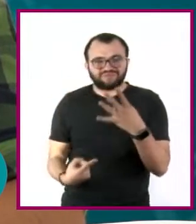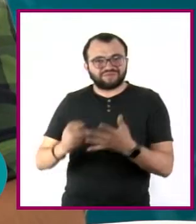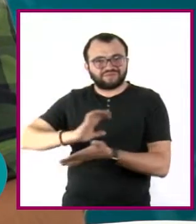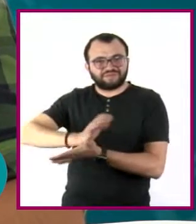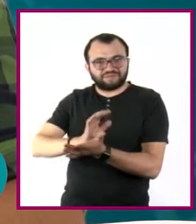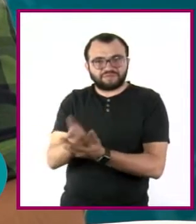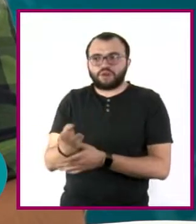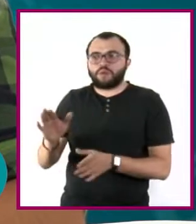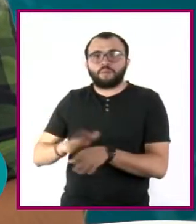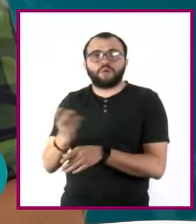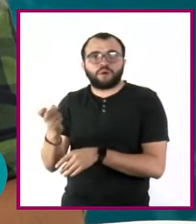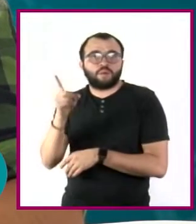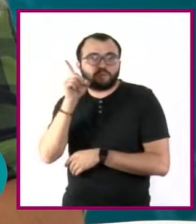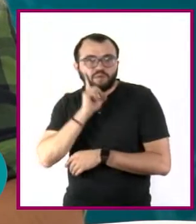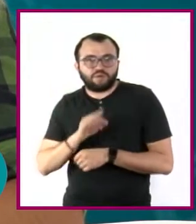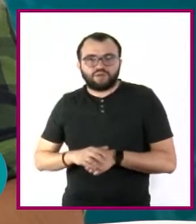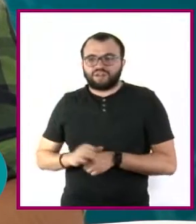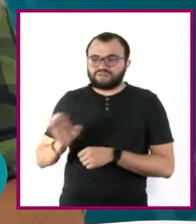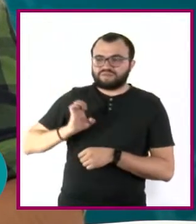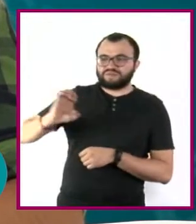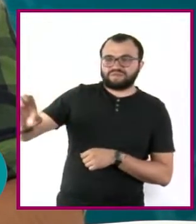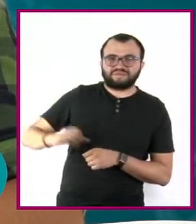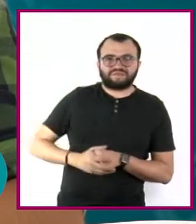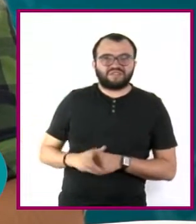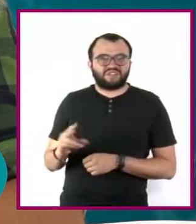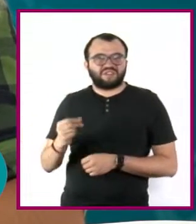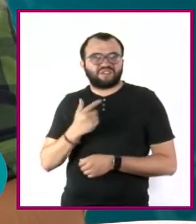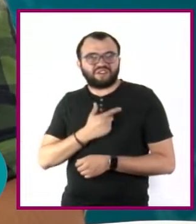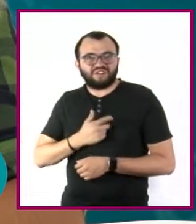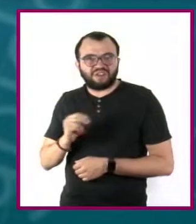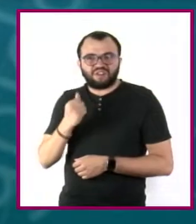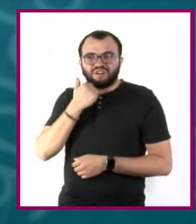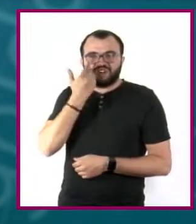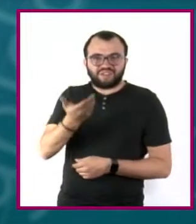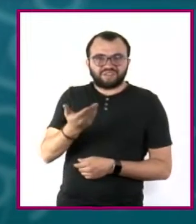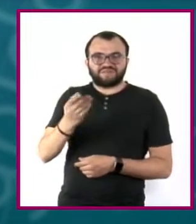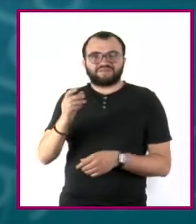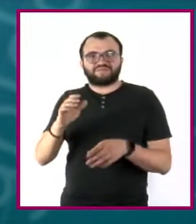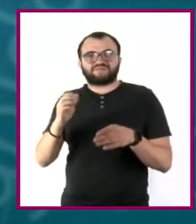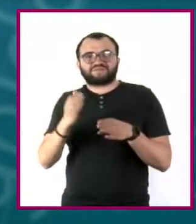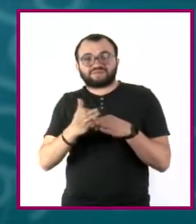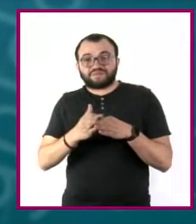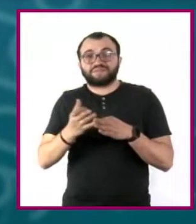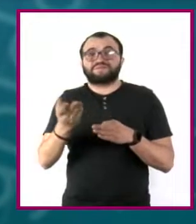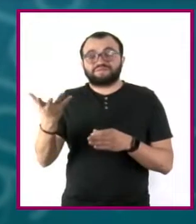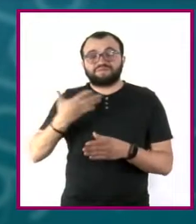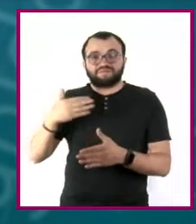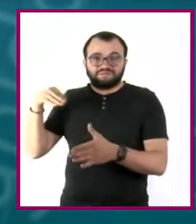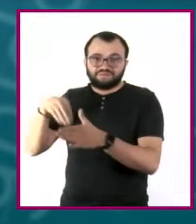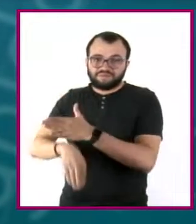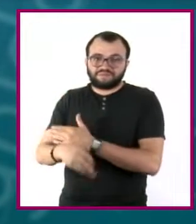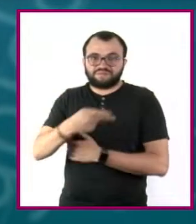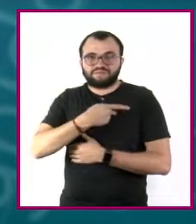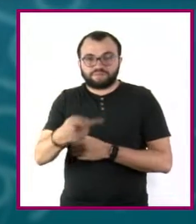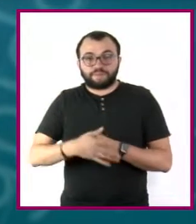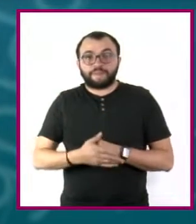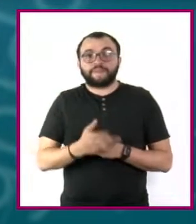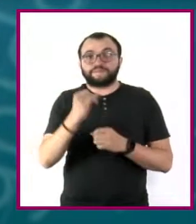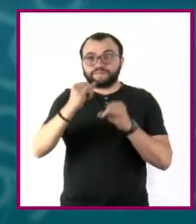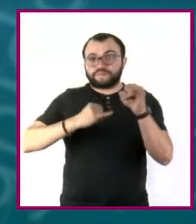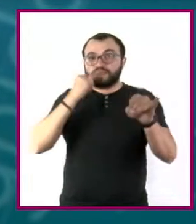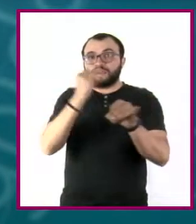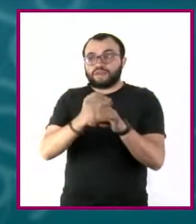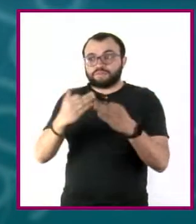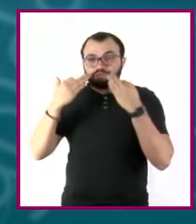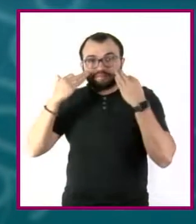género, racismo y xenofobia, y corren el riesgo de caer en la pobreza. Organismos internacionales confirman los testimonios e